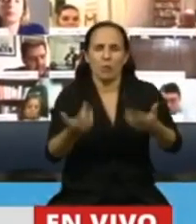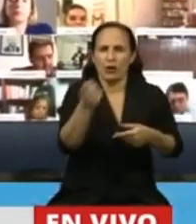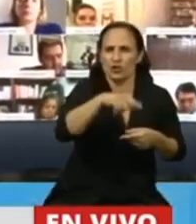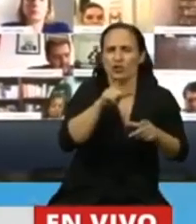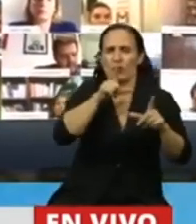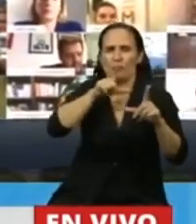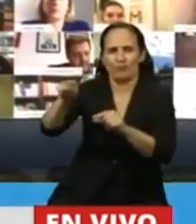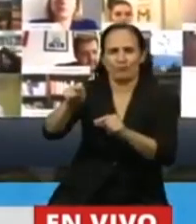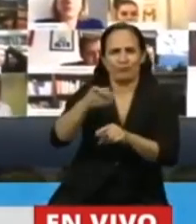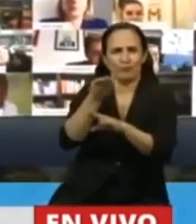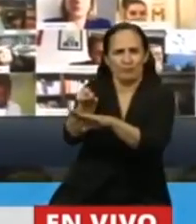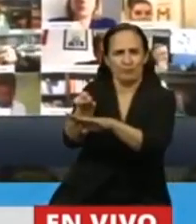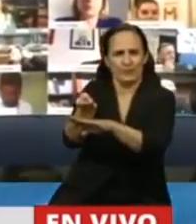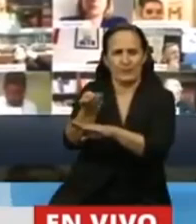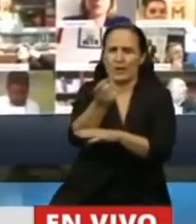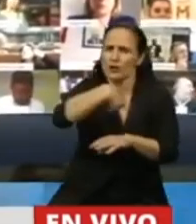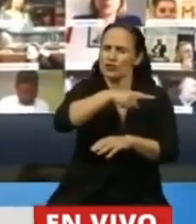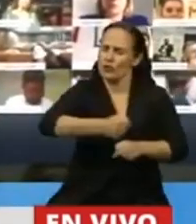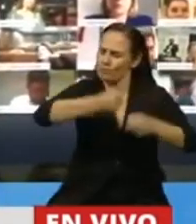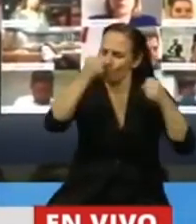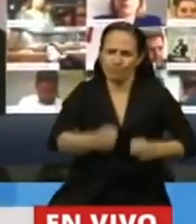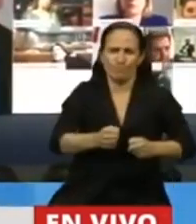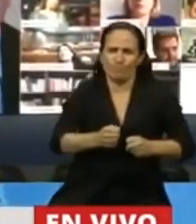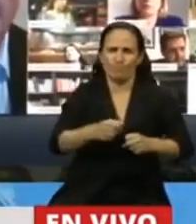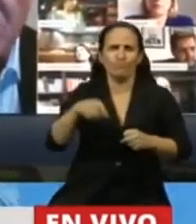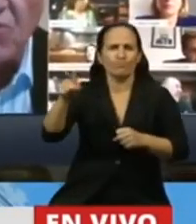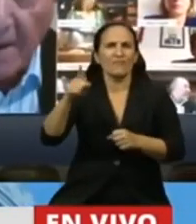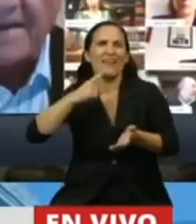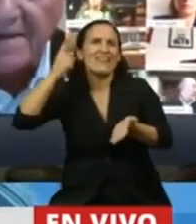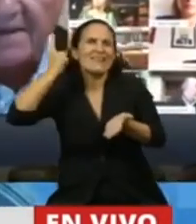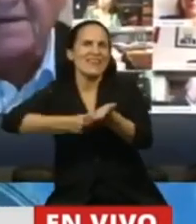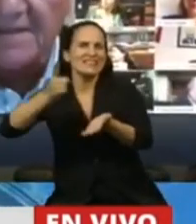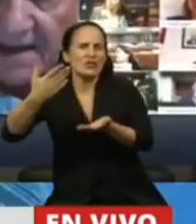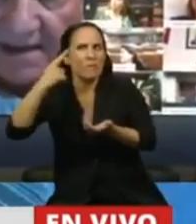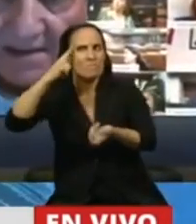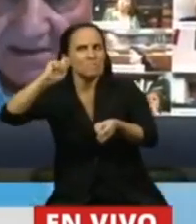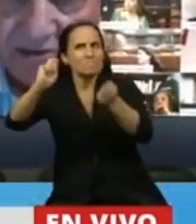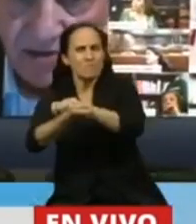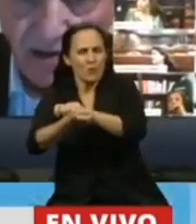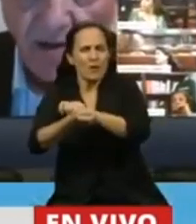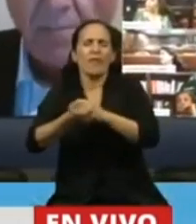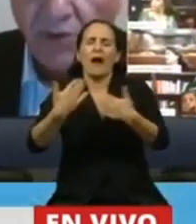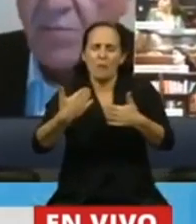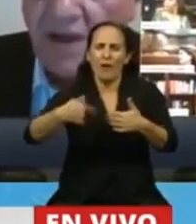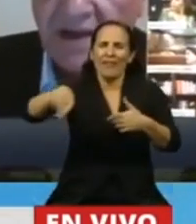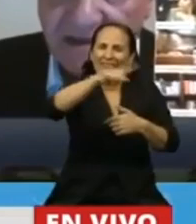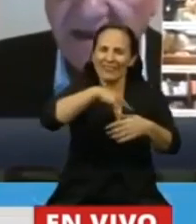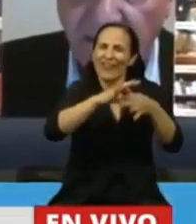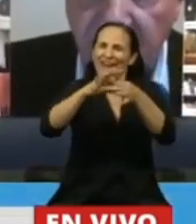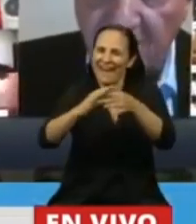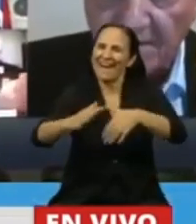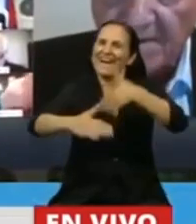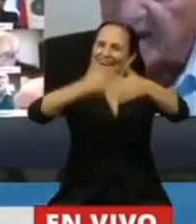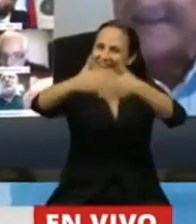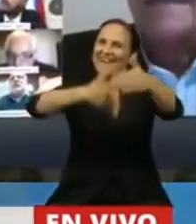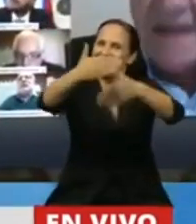Por eso estamos convencidos que si son capaces de revisar esta decisión, podremos ir en ese camino que sin el cual